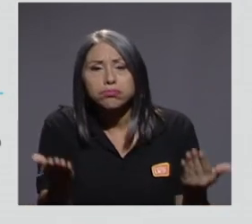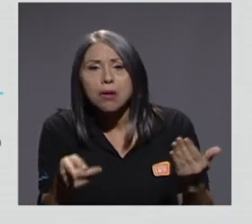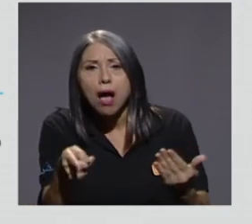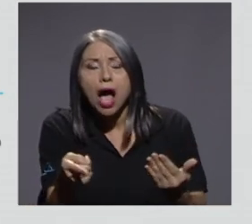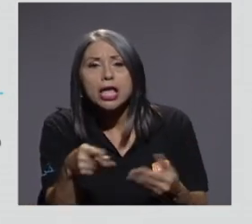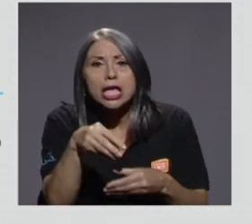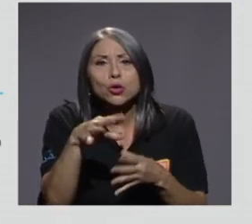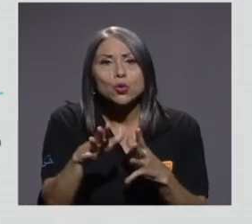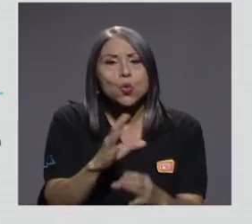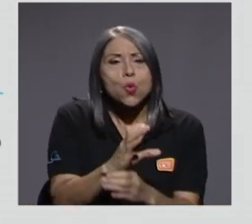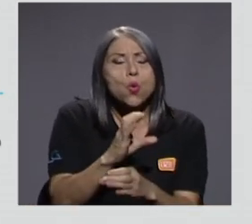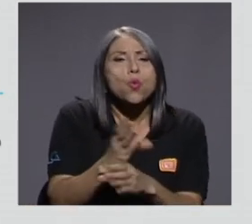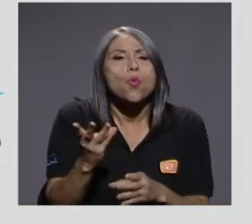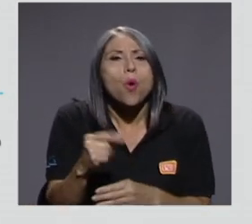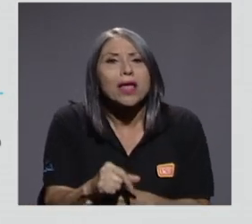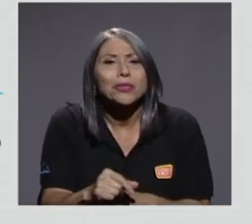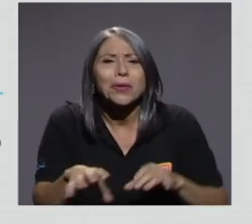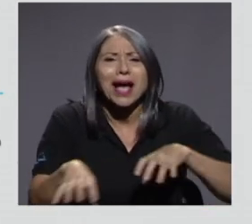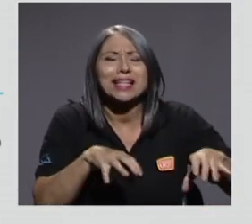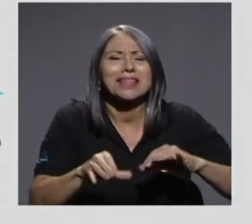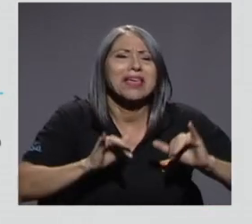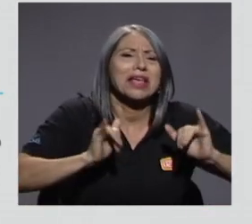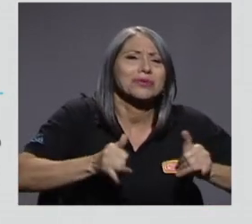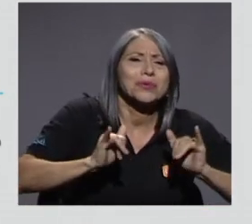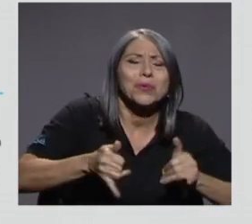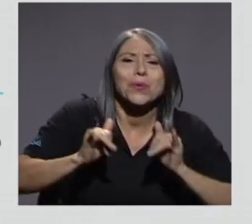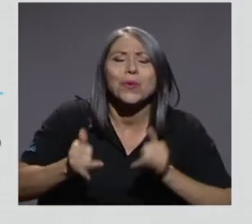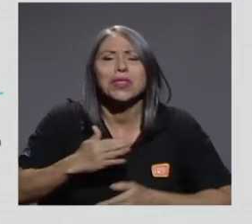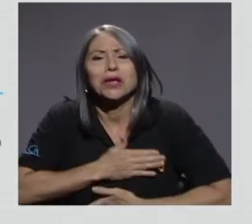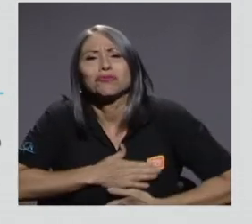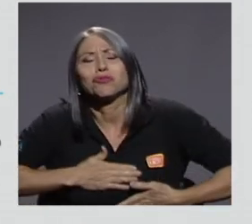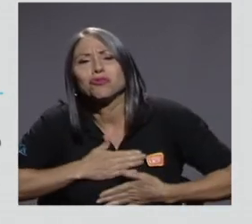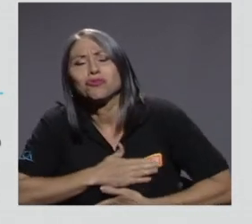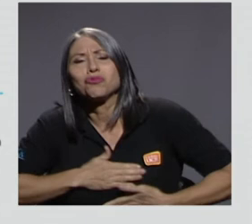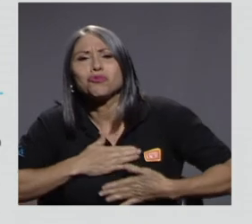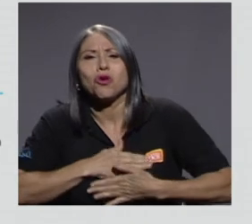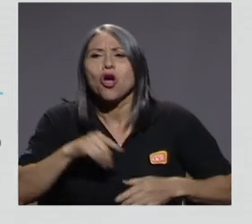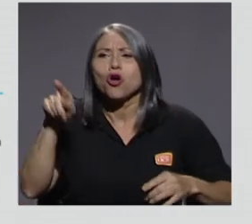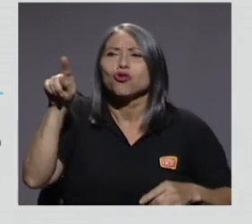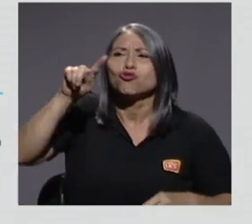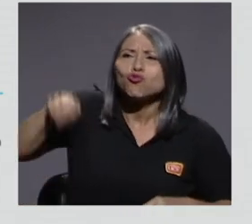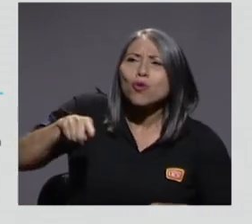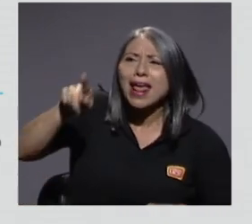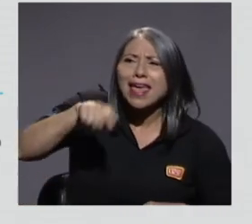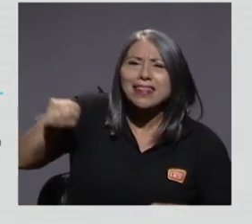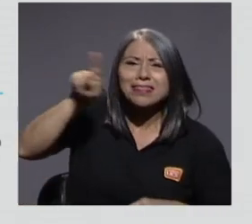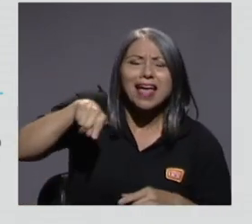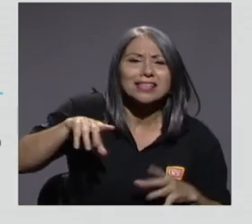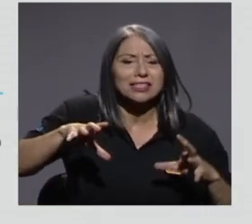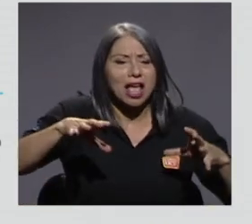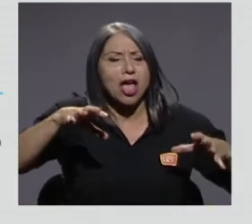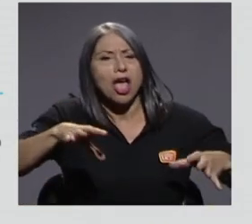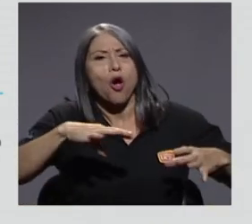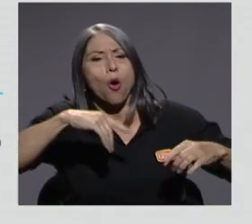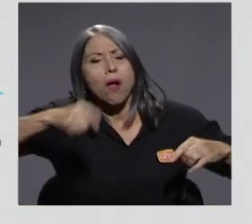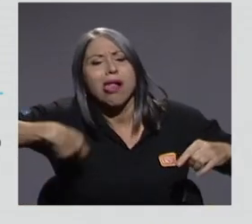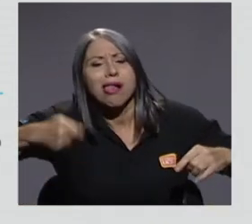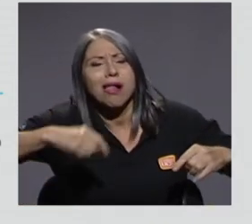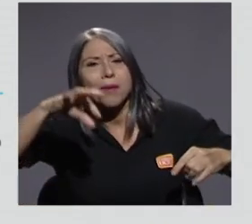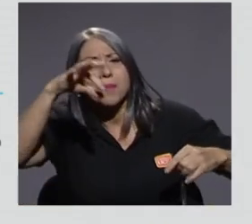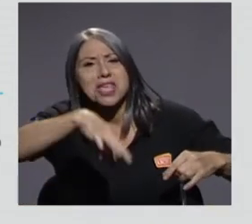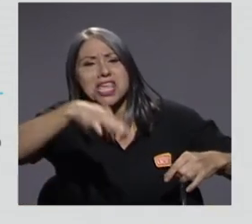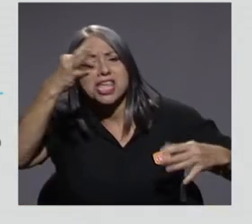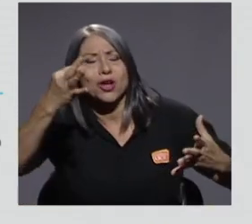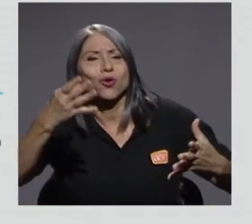actividades lúdicas, juegos, bingos, ruletas, hemos enseñado cómo hacer un compostaje, hemos